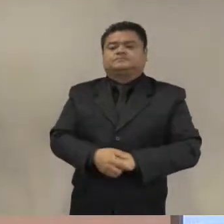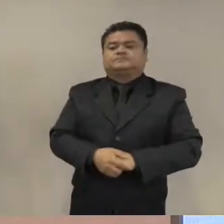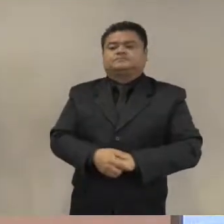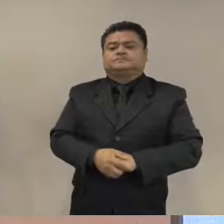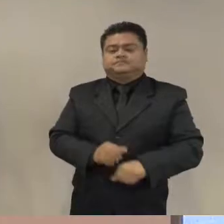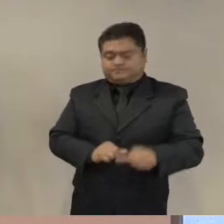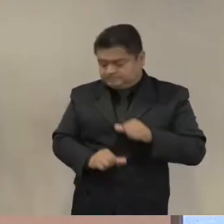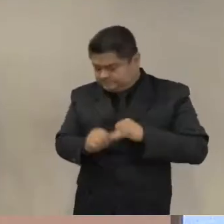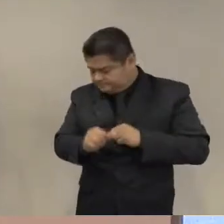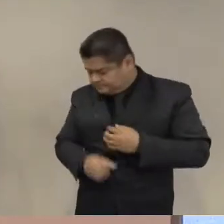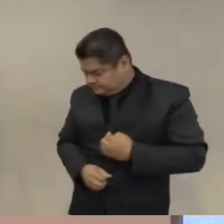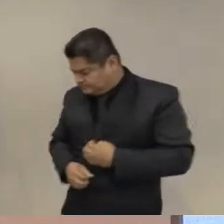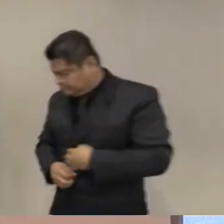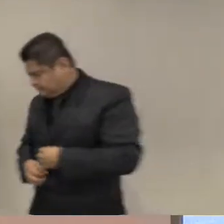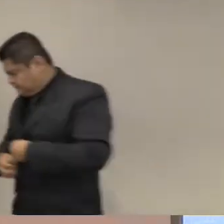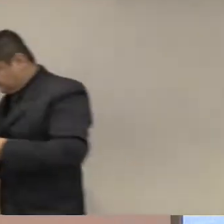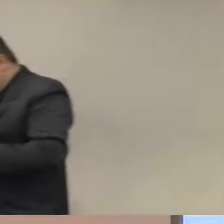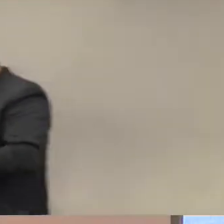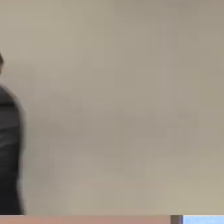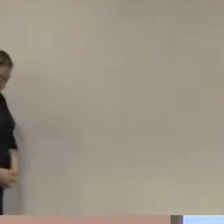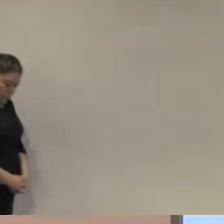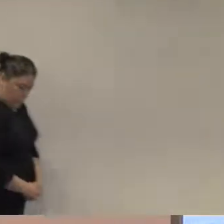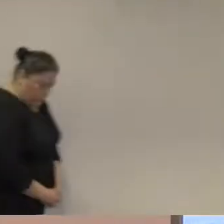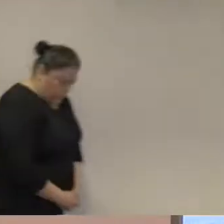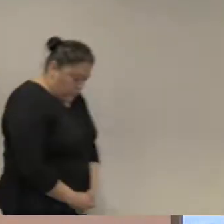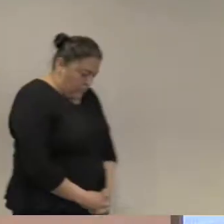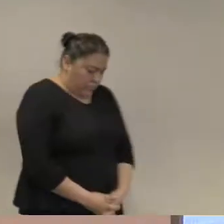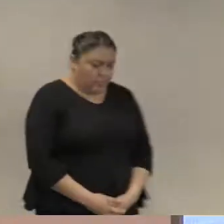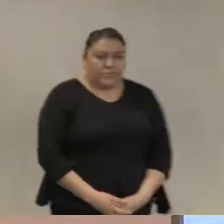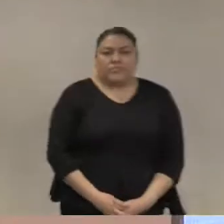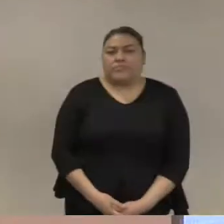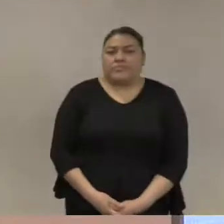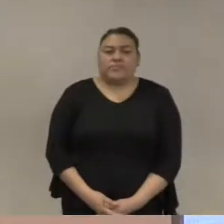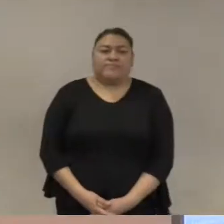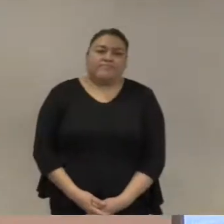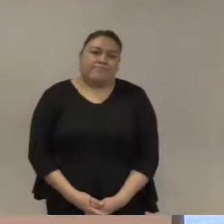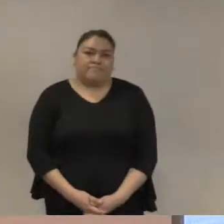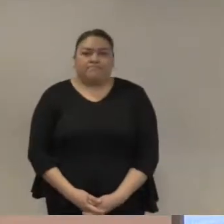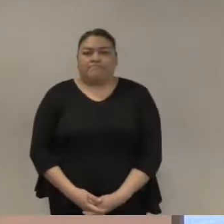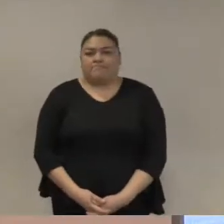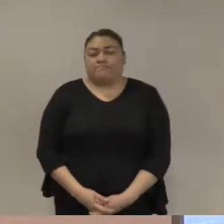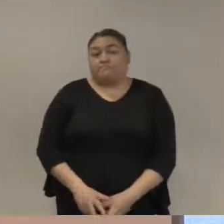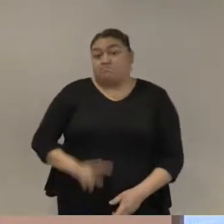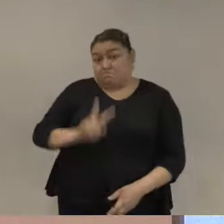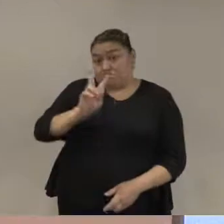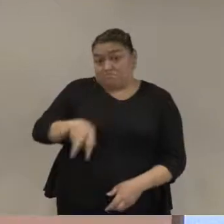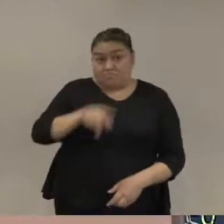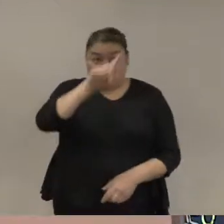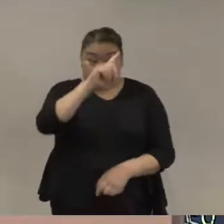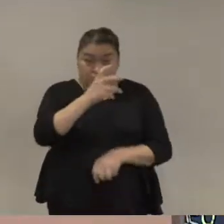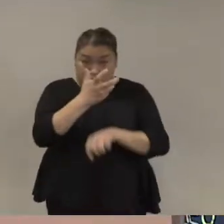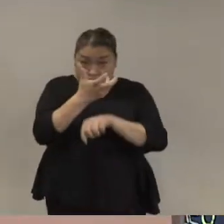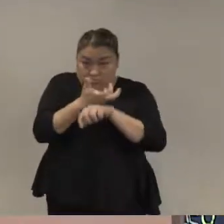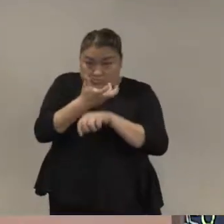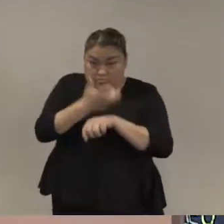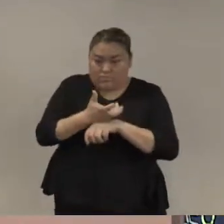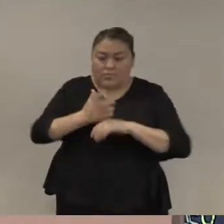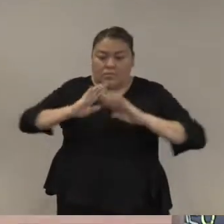idealmente con una fecha límite. Y no veo eso pasando en los despliegues que están pasando en América Latina hoy.